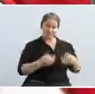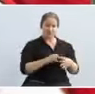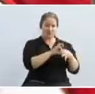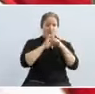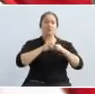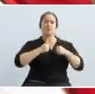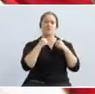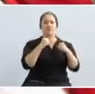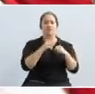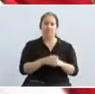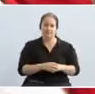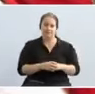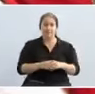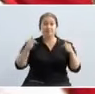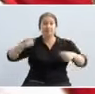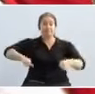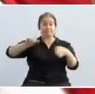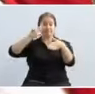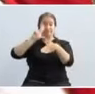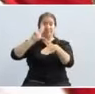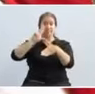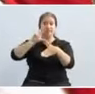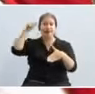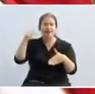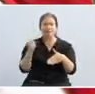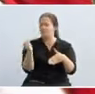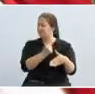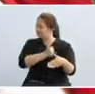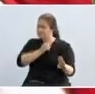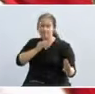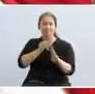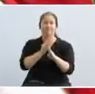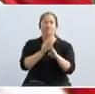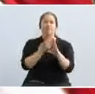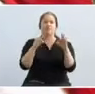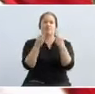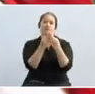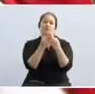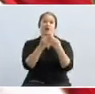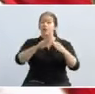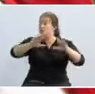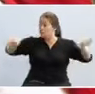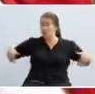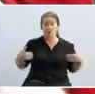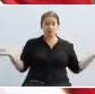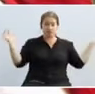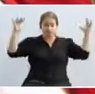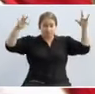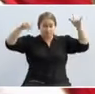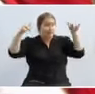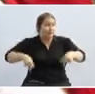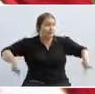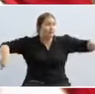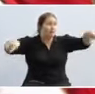Entonces, América Latina ama la familia. Todos nosotros los que estamos en este lugar